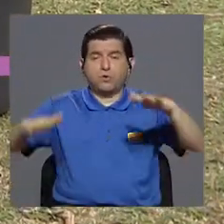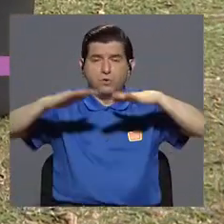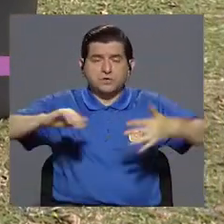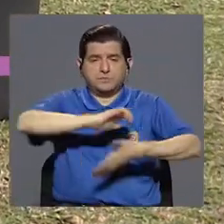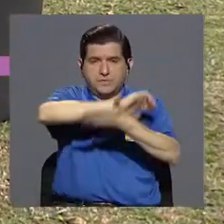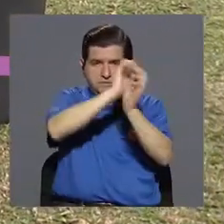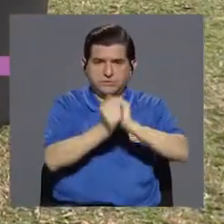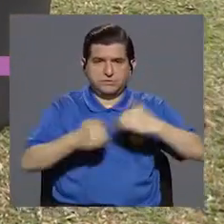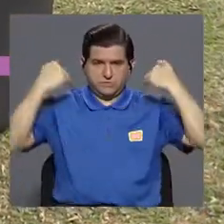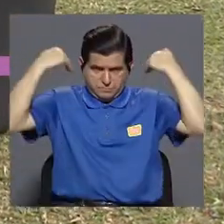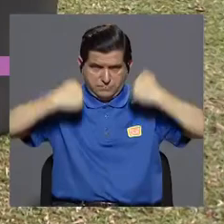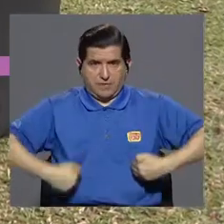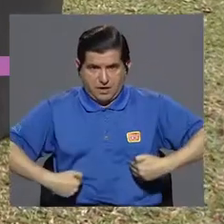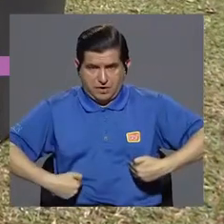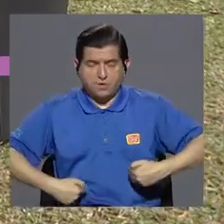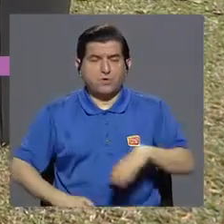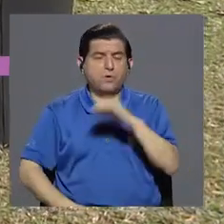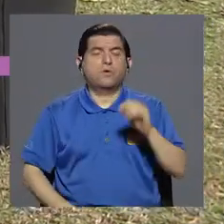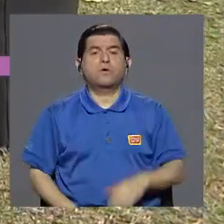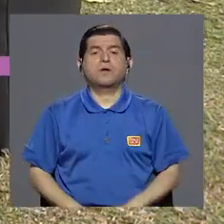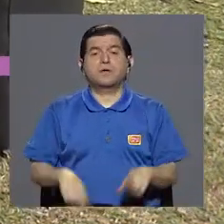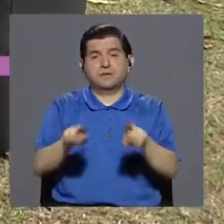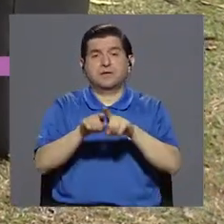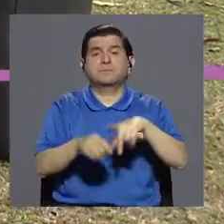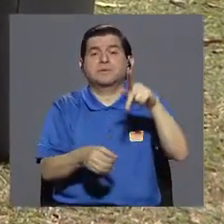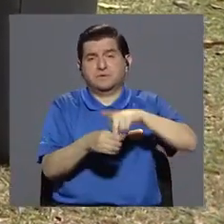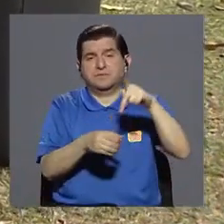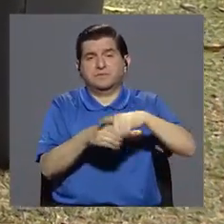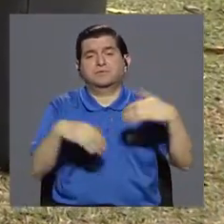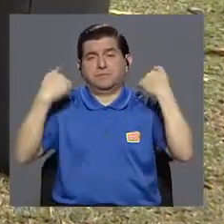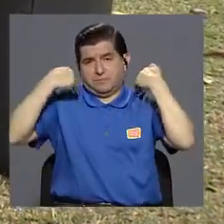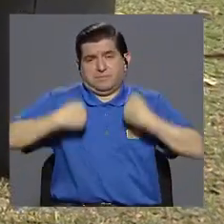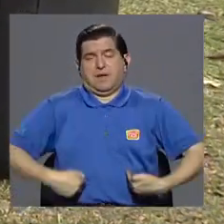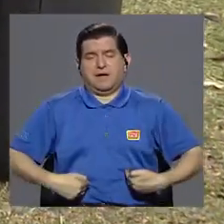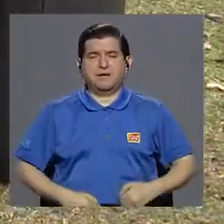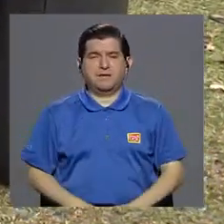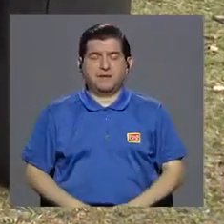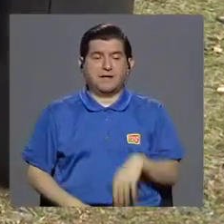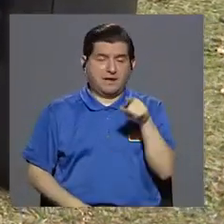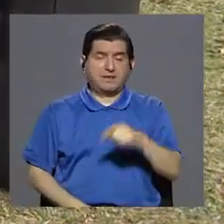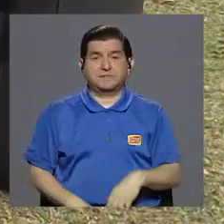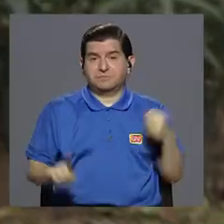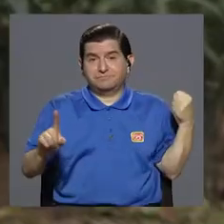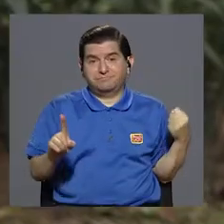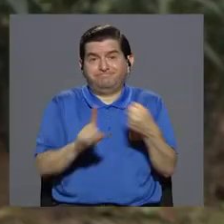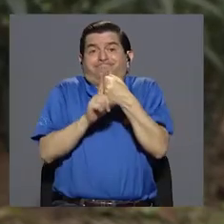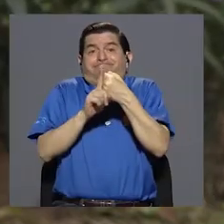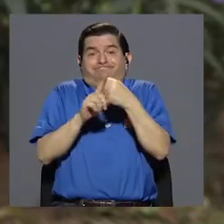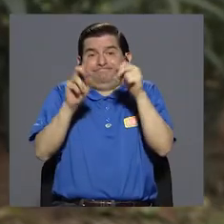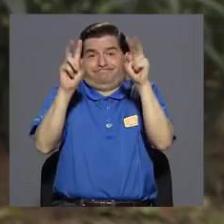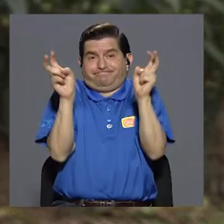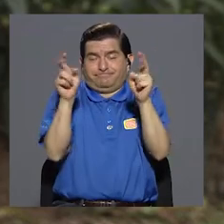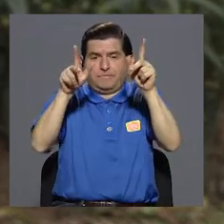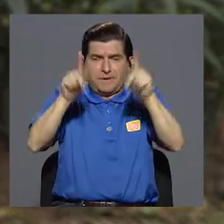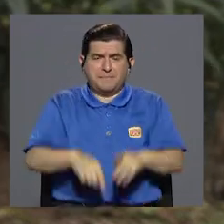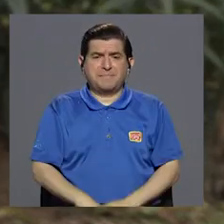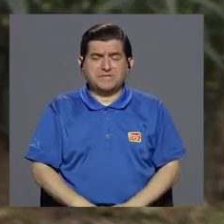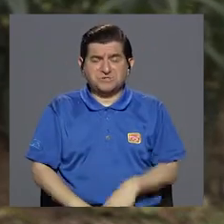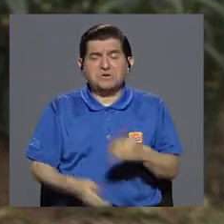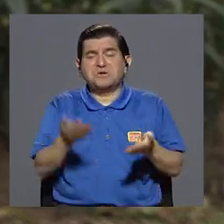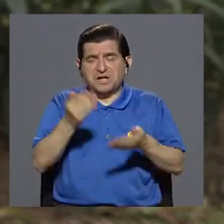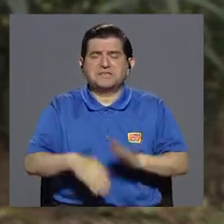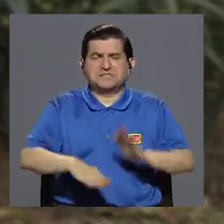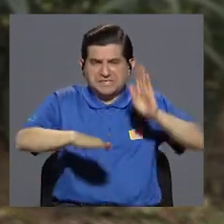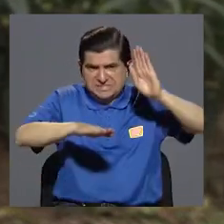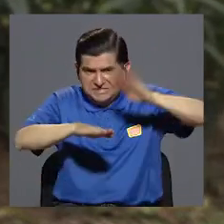por el ser humano, donde las serpientes se adaptan y la presencia del ser humano, ¿verdad? Entonces, es un encuentro accidental a donde generalmente la persona maja a la